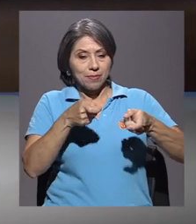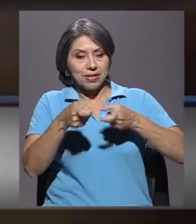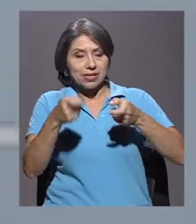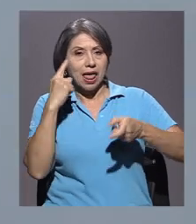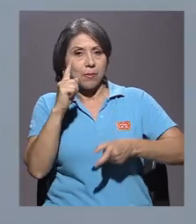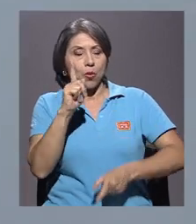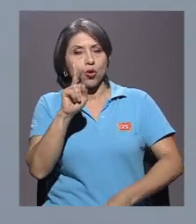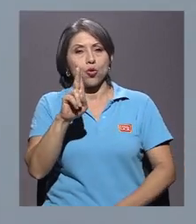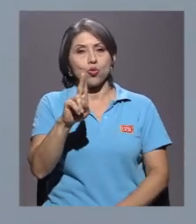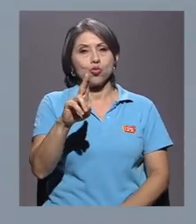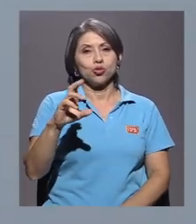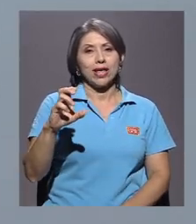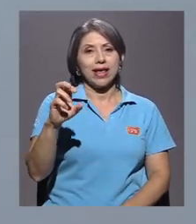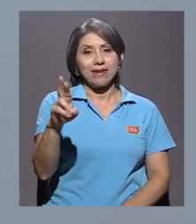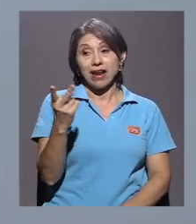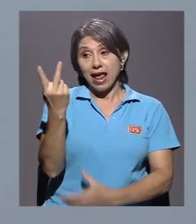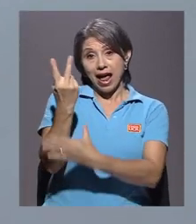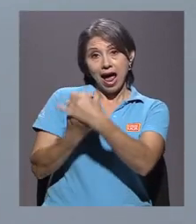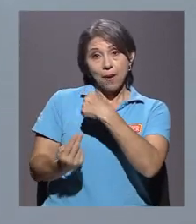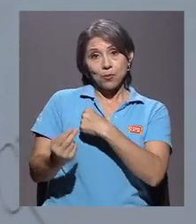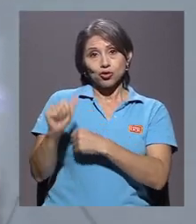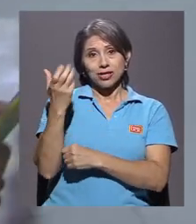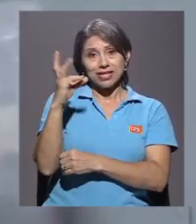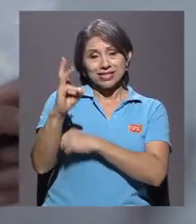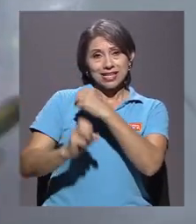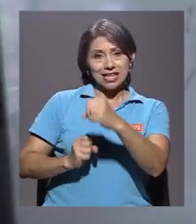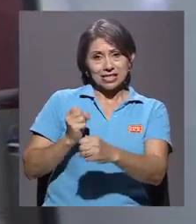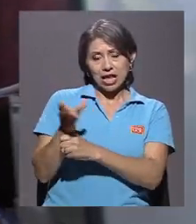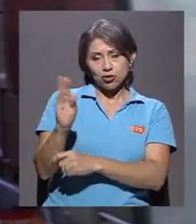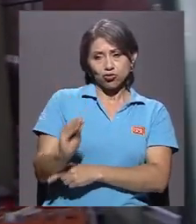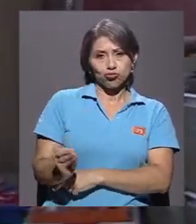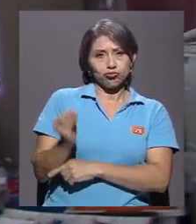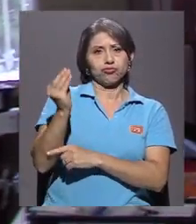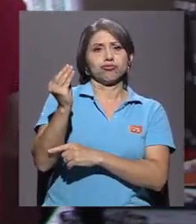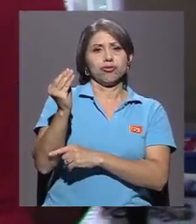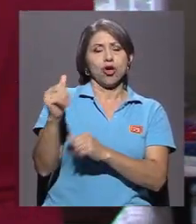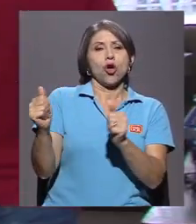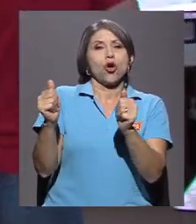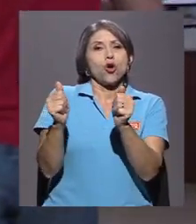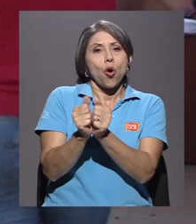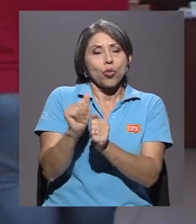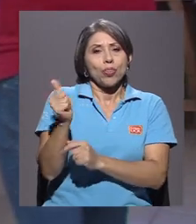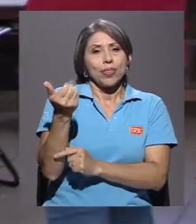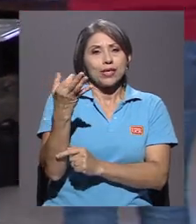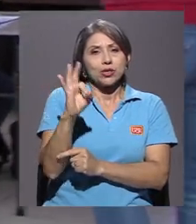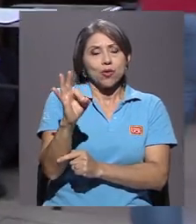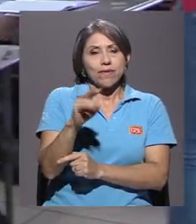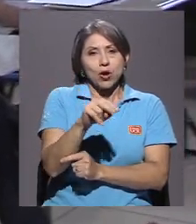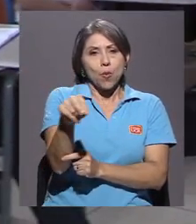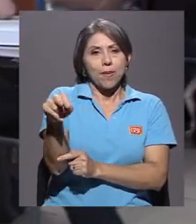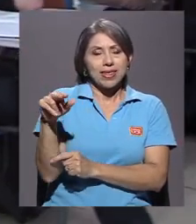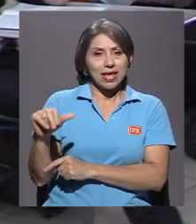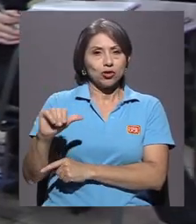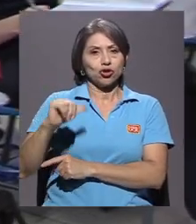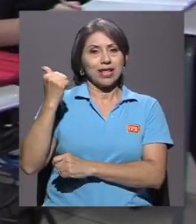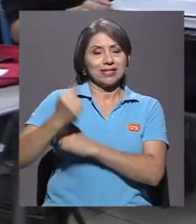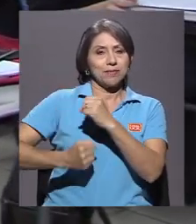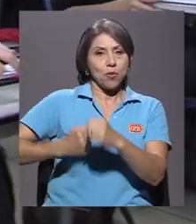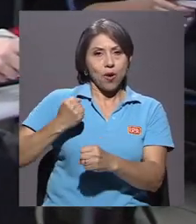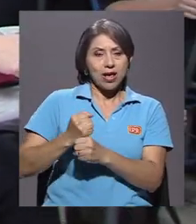la UCR. Ambos tienen 16 años de edad y en conjunto con sus 19 compañeros de décimo año,